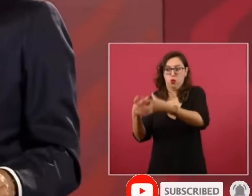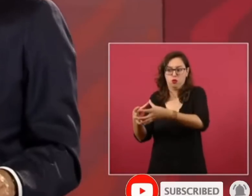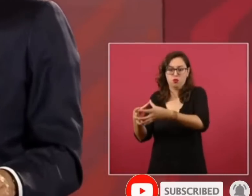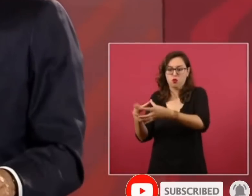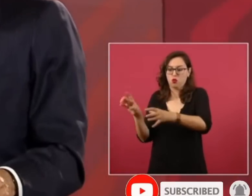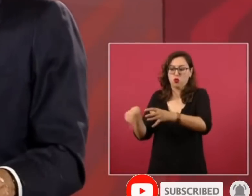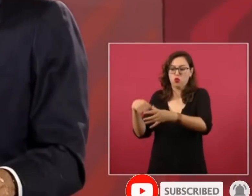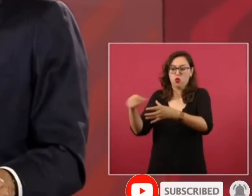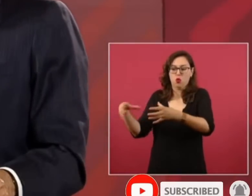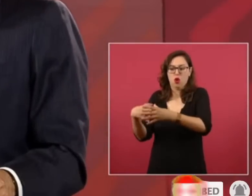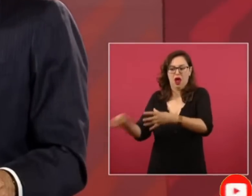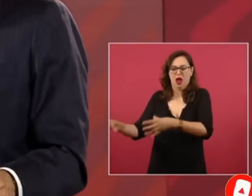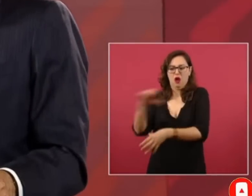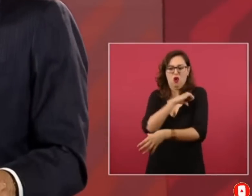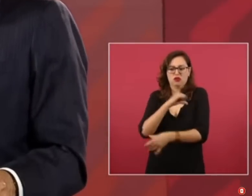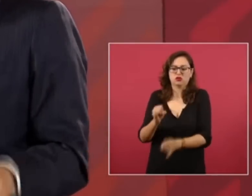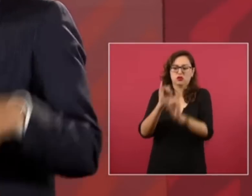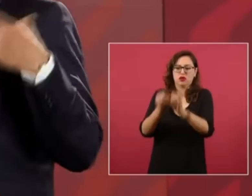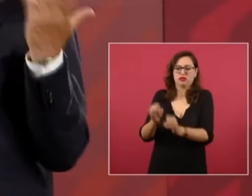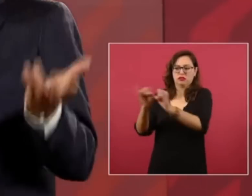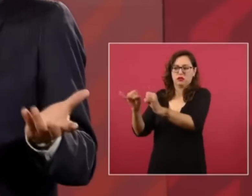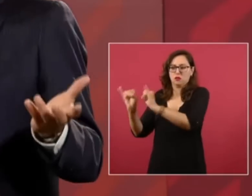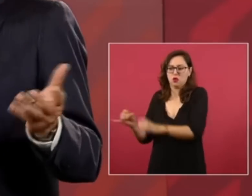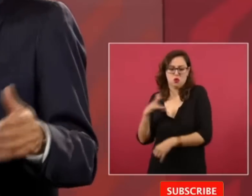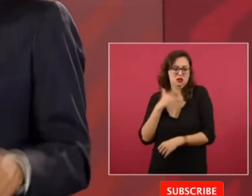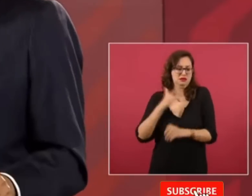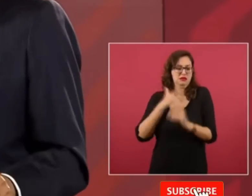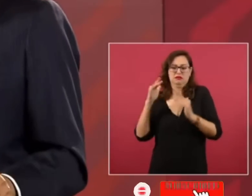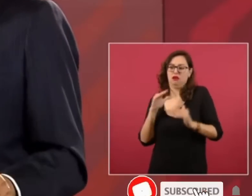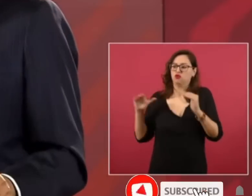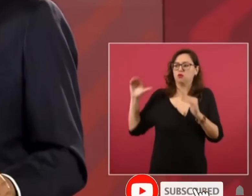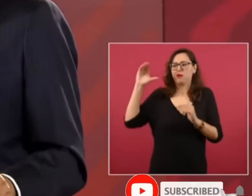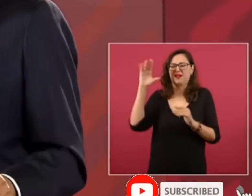de individualismo de egoísmo de sentirse superiores